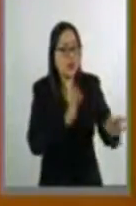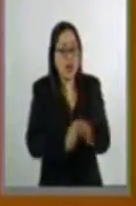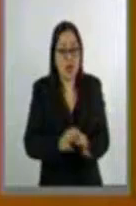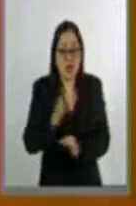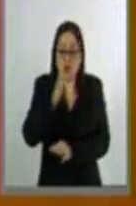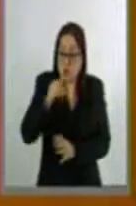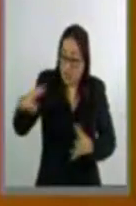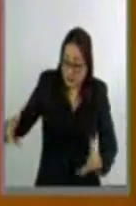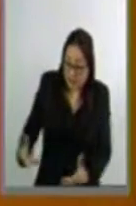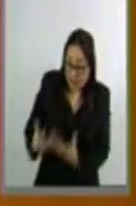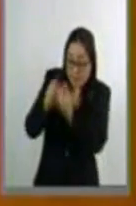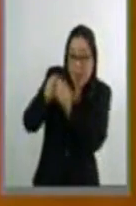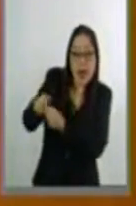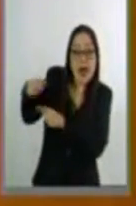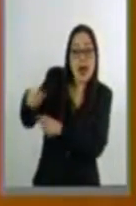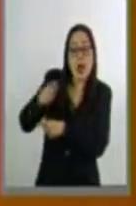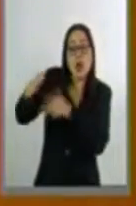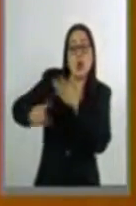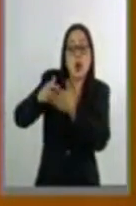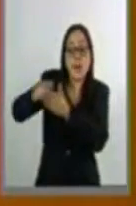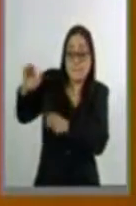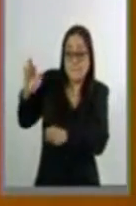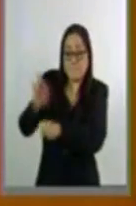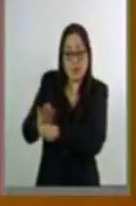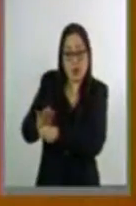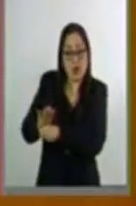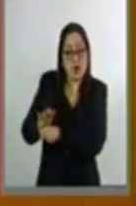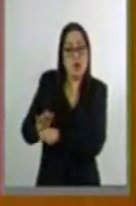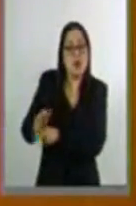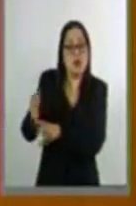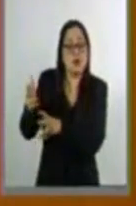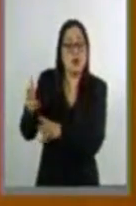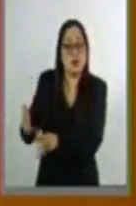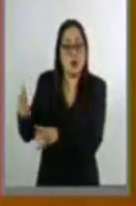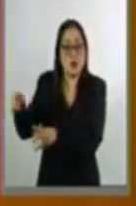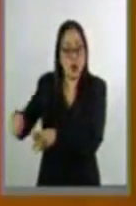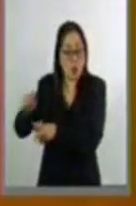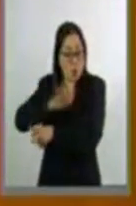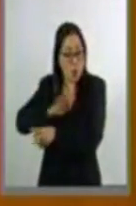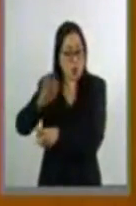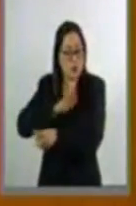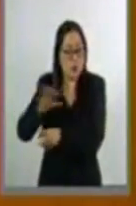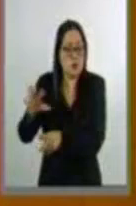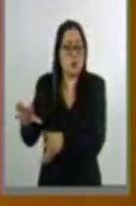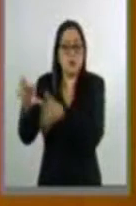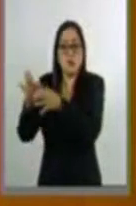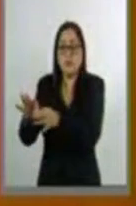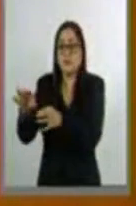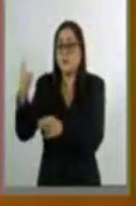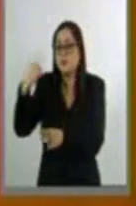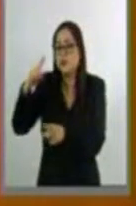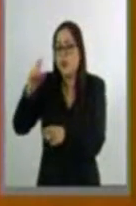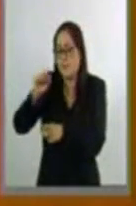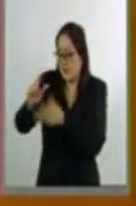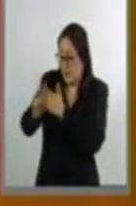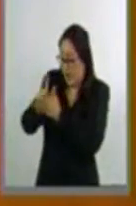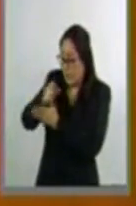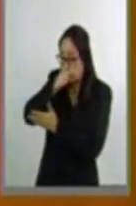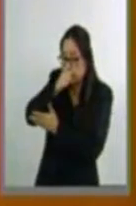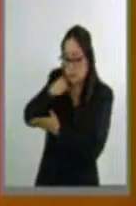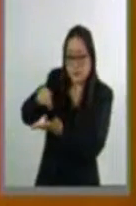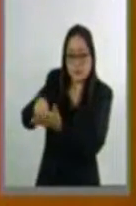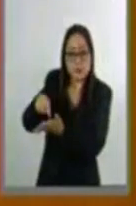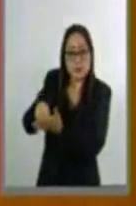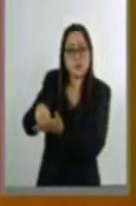rescatarlos, de estar en una situación grave y de poder dar la protección que la propia ley le